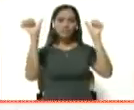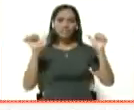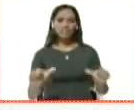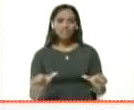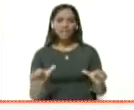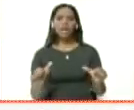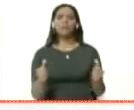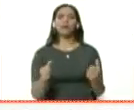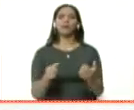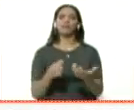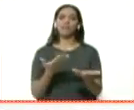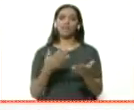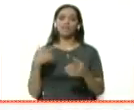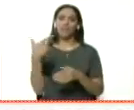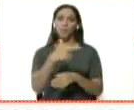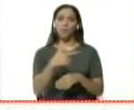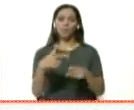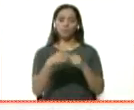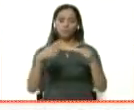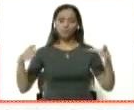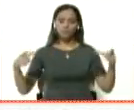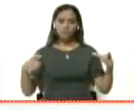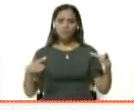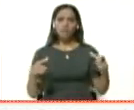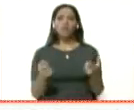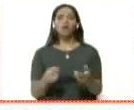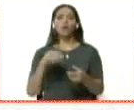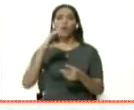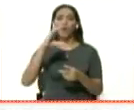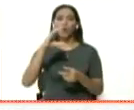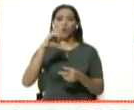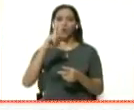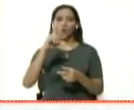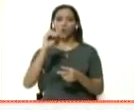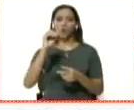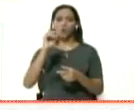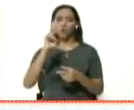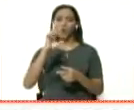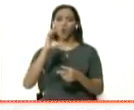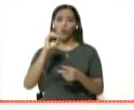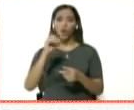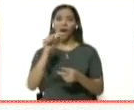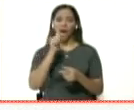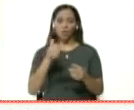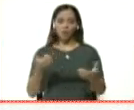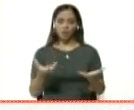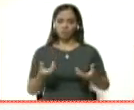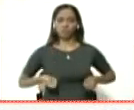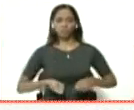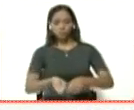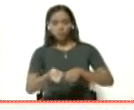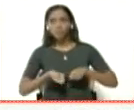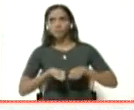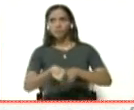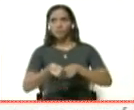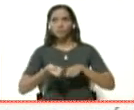transporte masivo, la desinfección con cloro al 1% y agua y cloro fundamentalmente